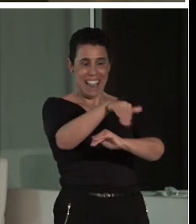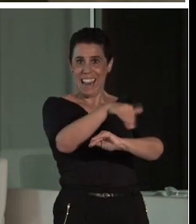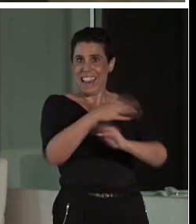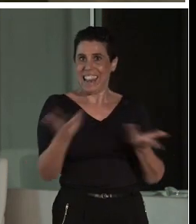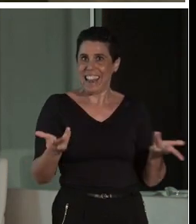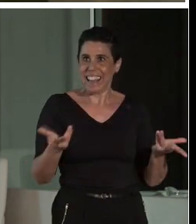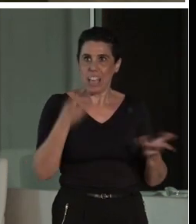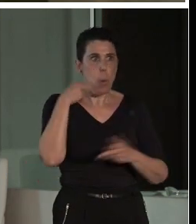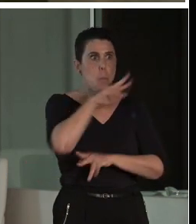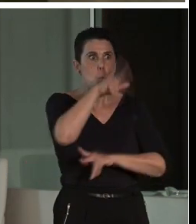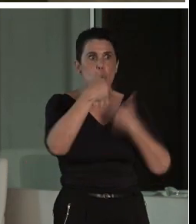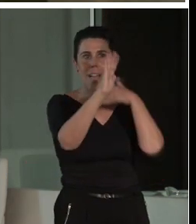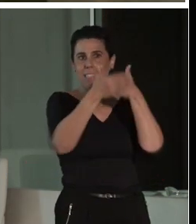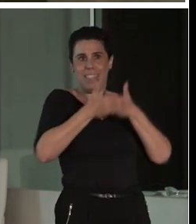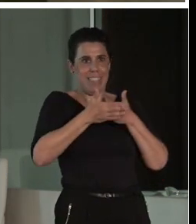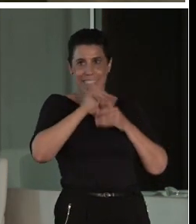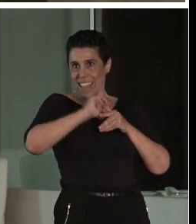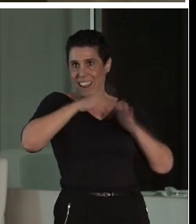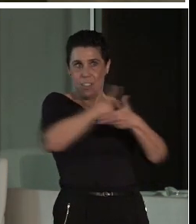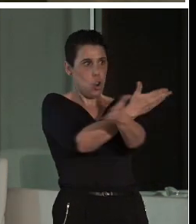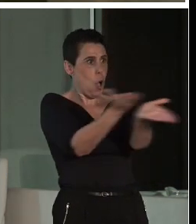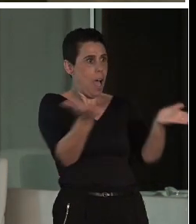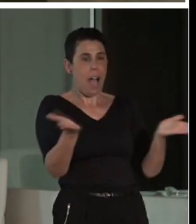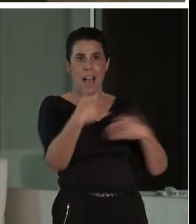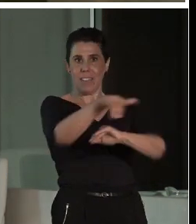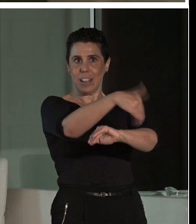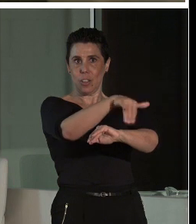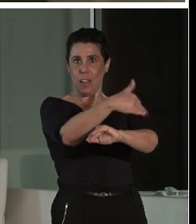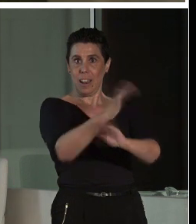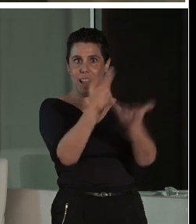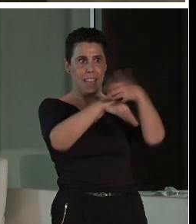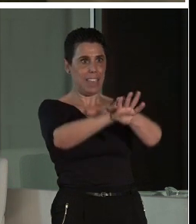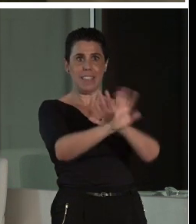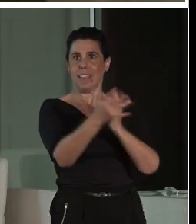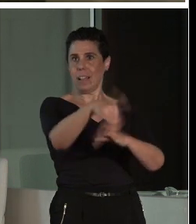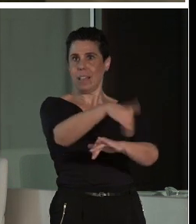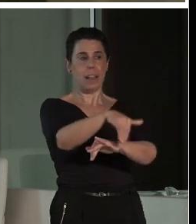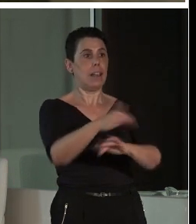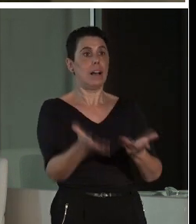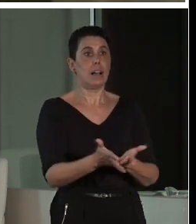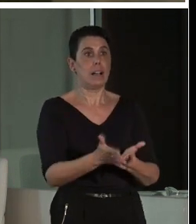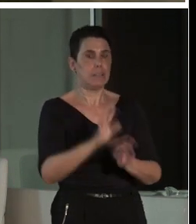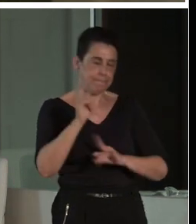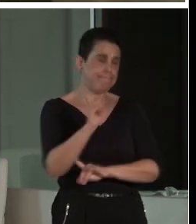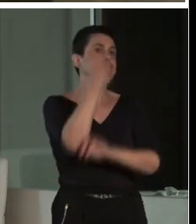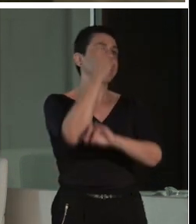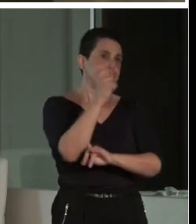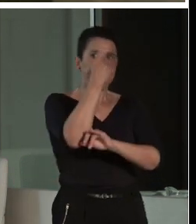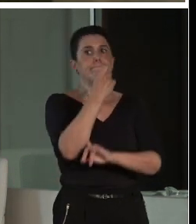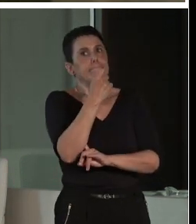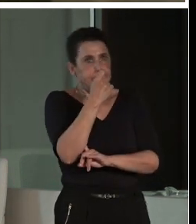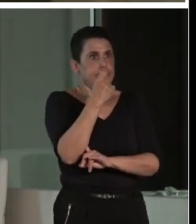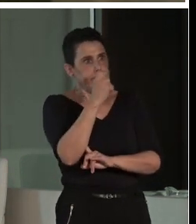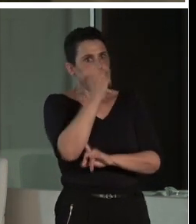integrado en el urbanismo. Entonces, claro, todo esto es un reto. Yo no lo veo como